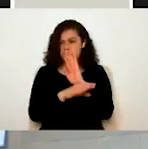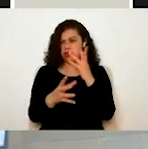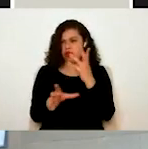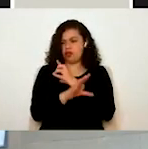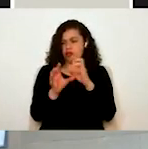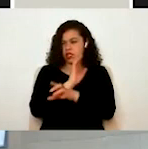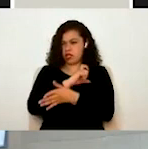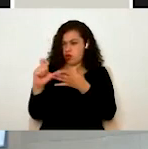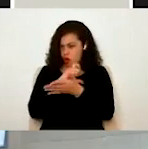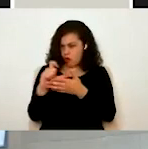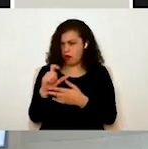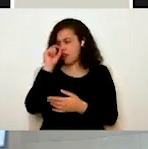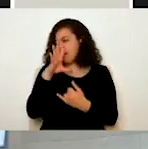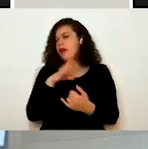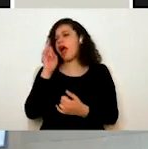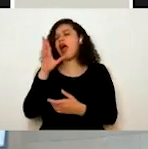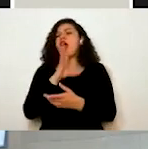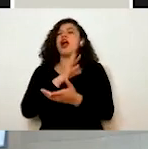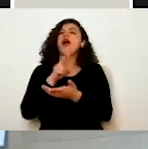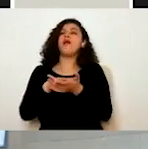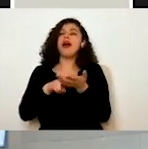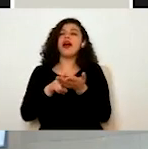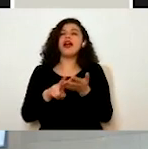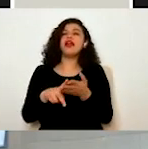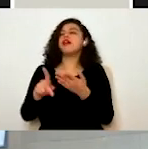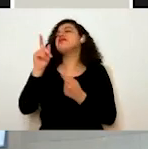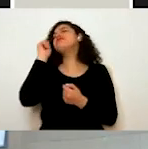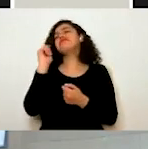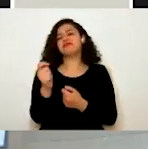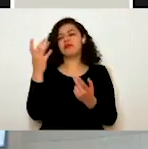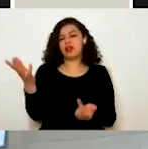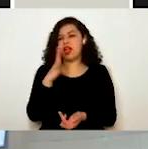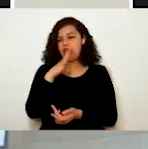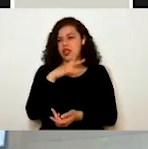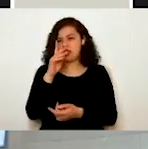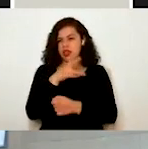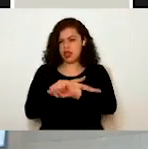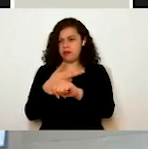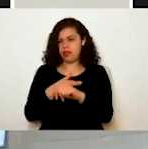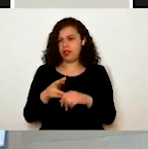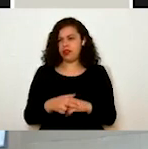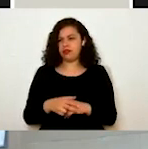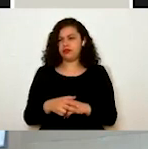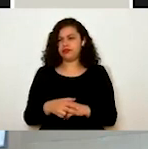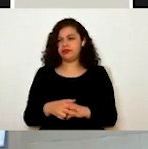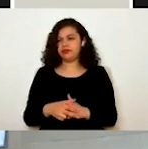ven también aquí está como en color verde, lo que señala que, bueno, es un trámite que está en un